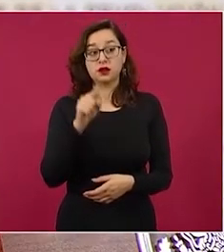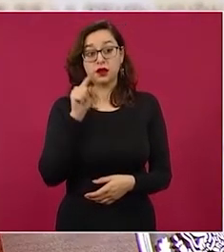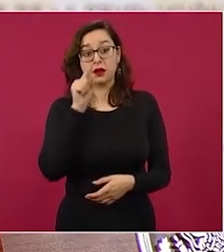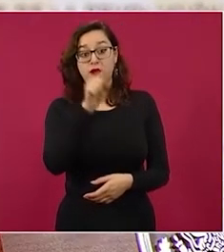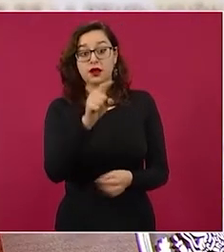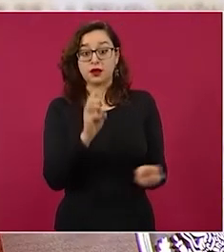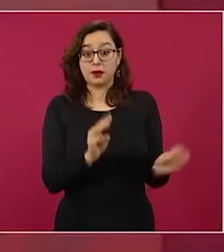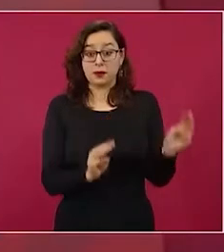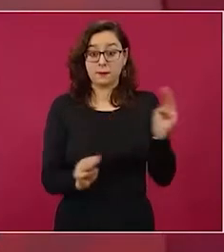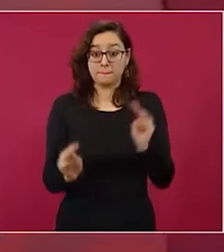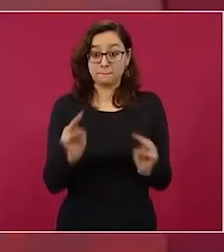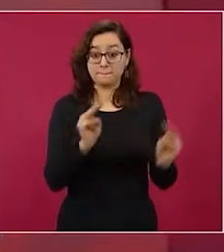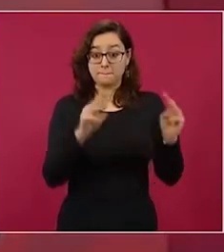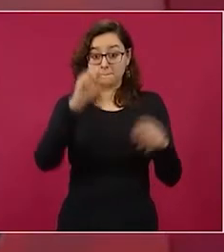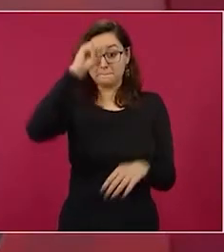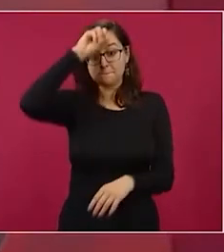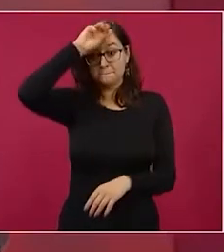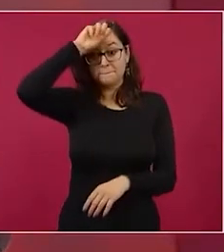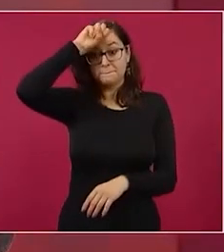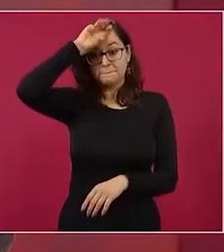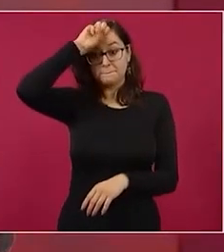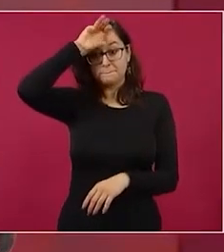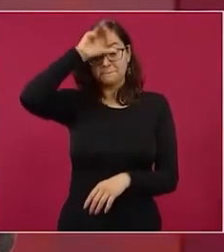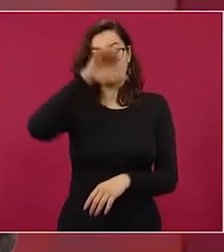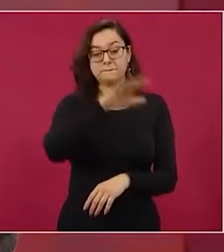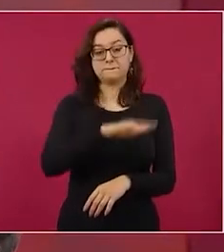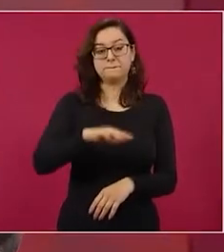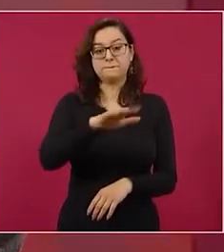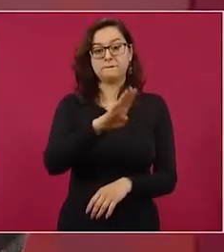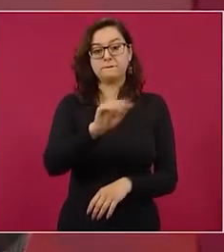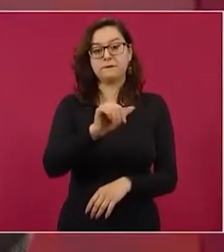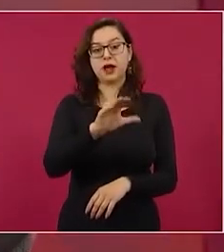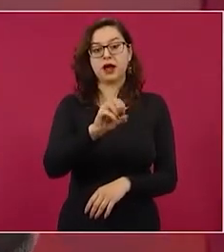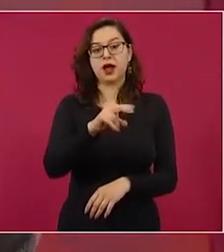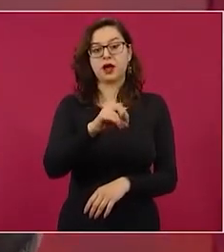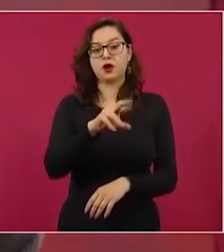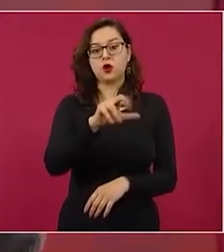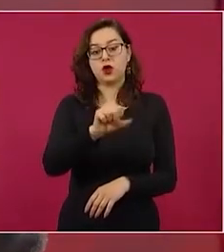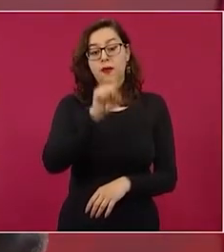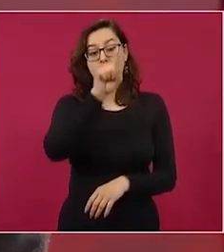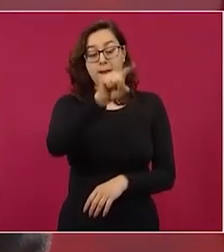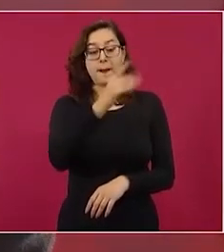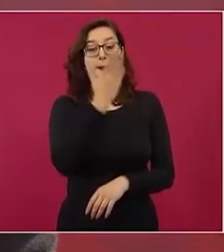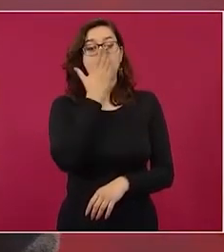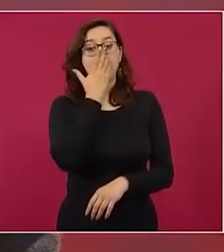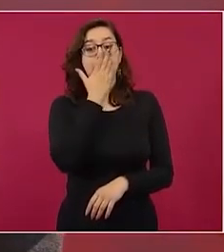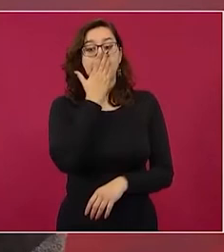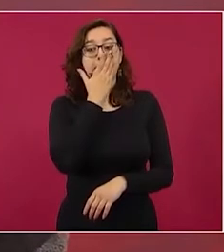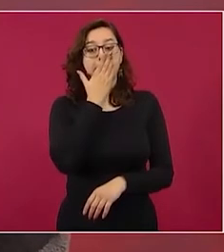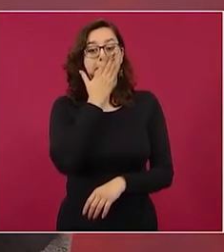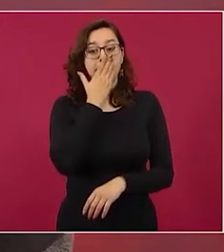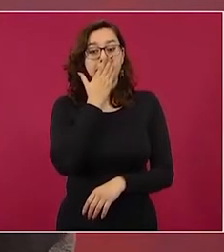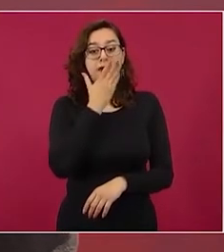en Bacanora Sonora pase